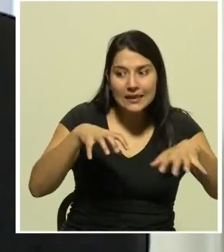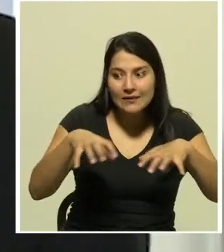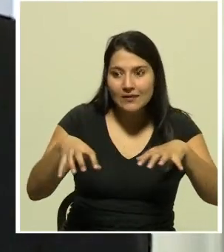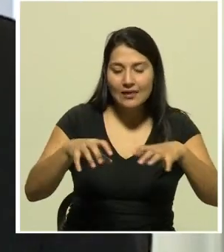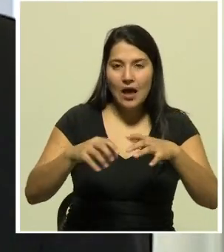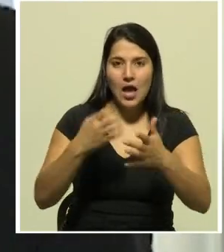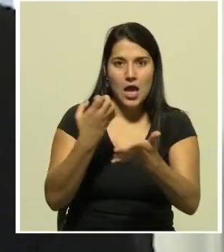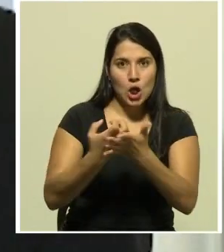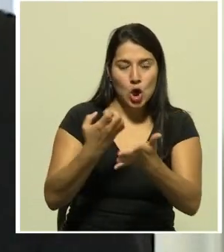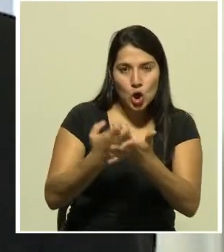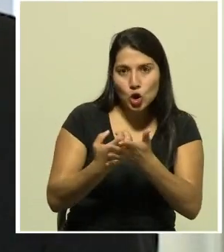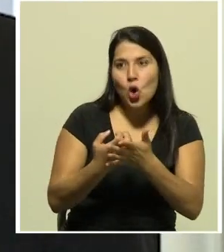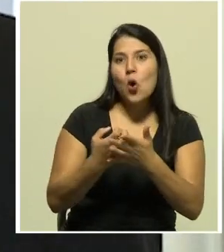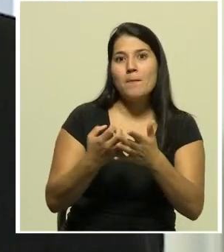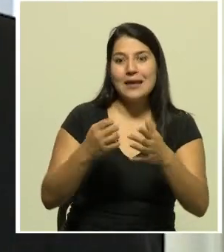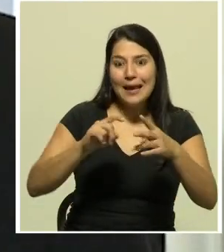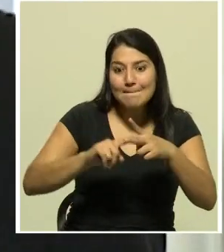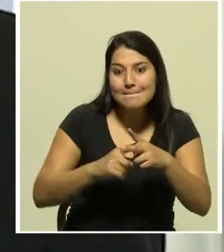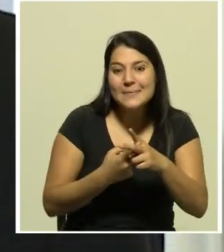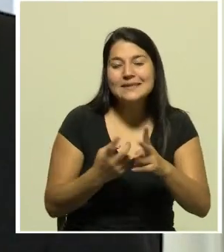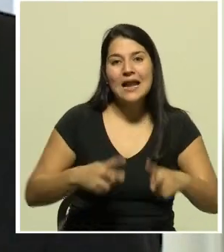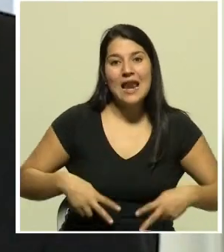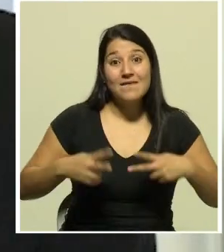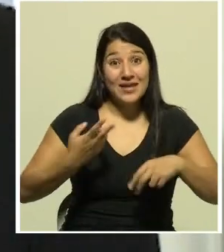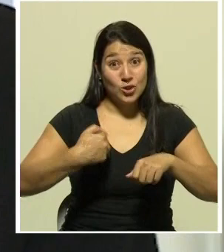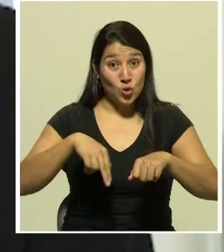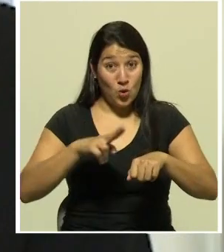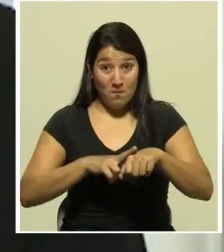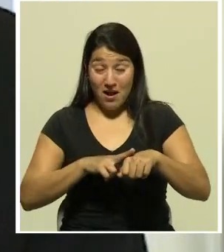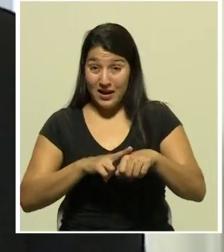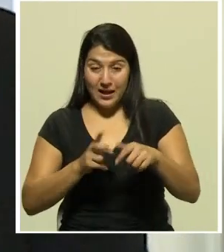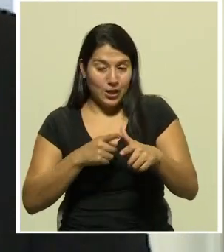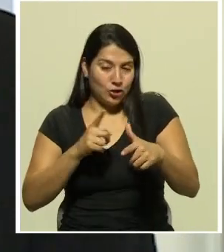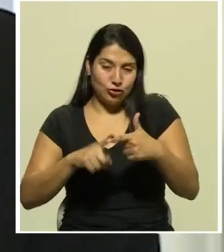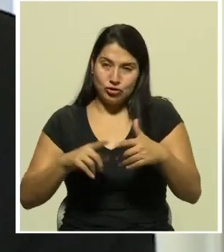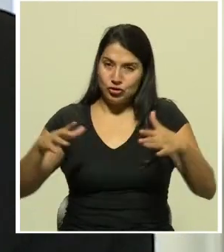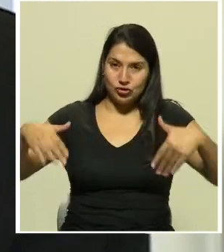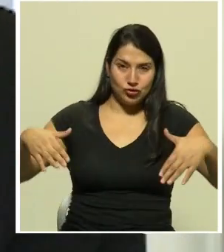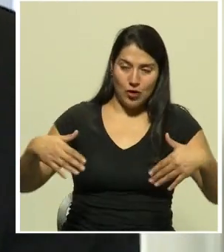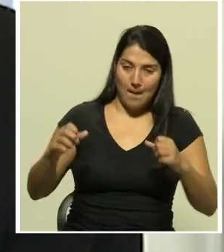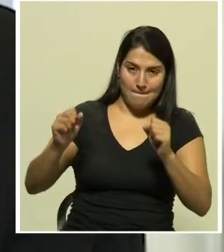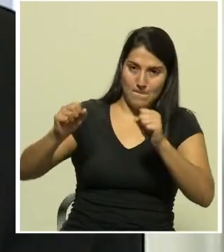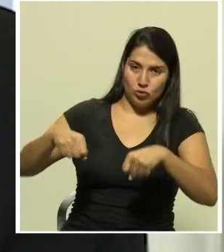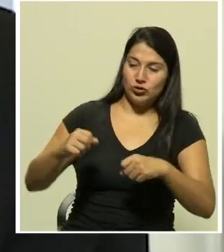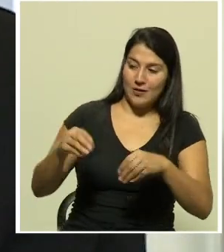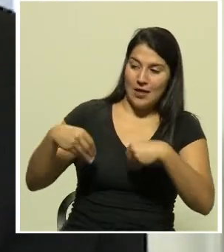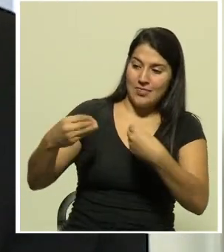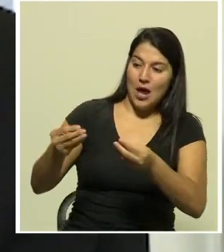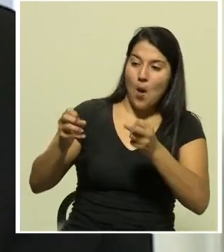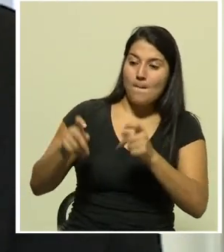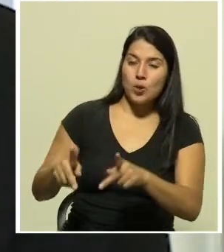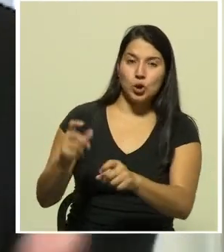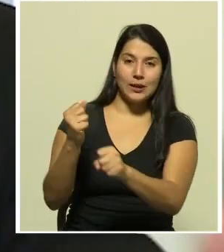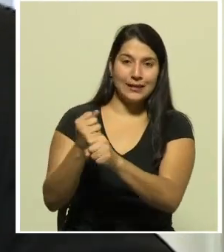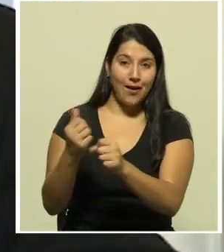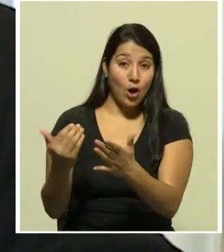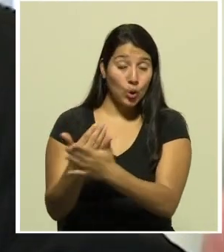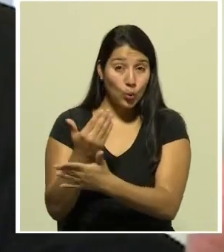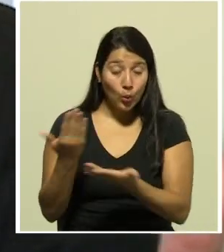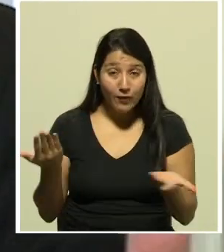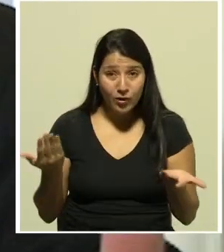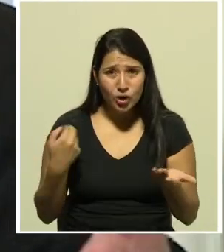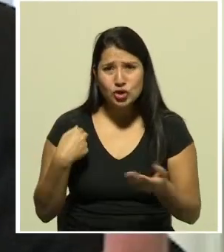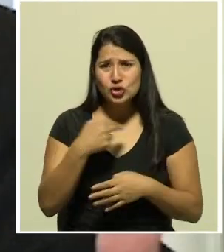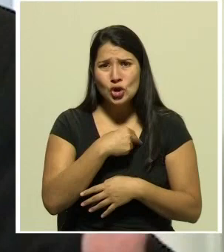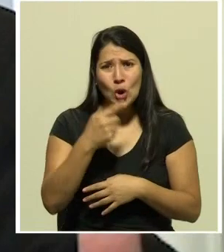de manera normal Mientras eso no sea posible no va a ser posible generar empleo nuevo Incluso estamos viendo